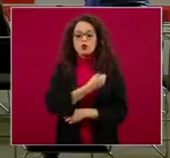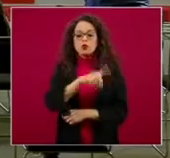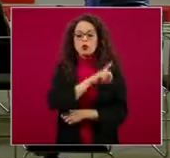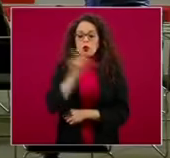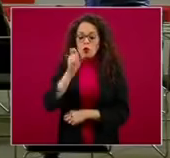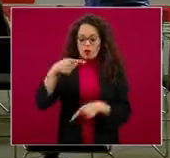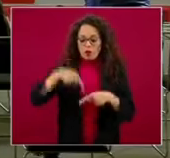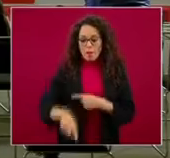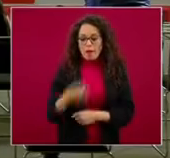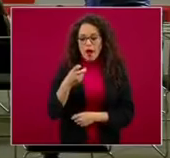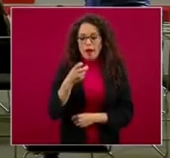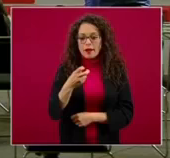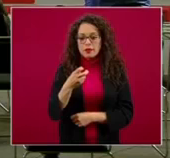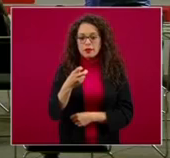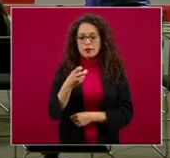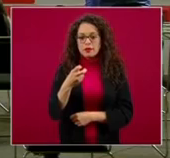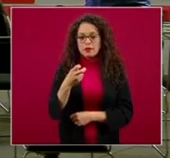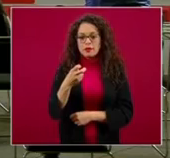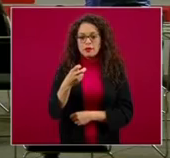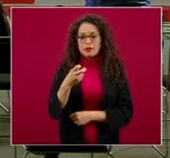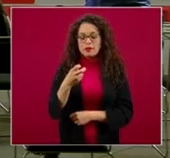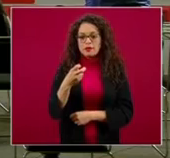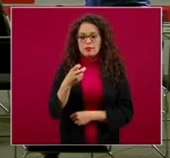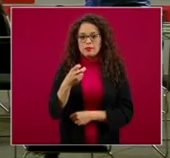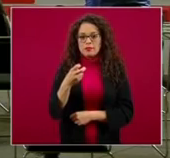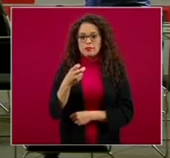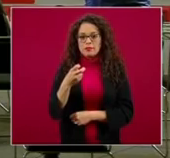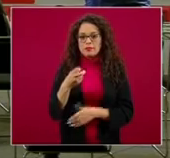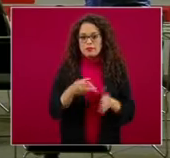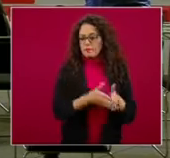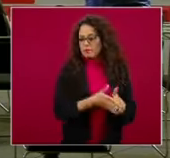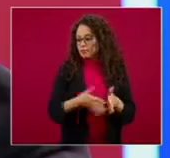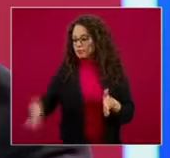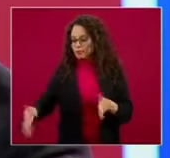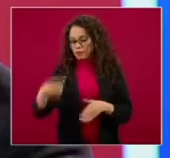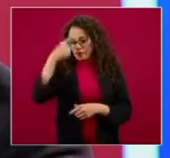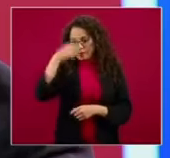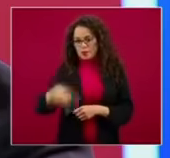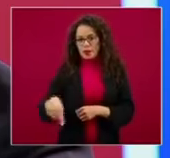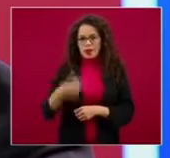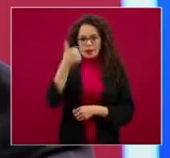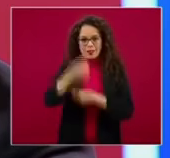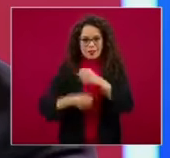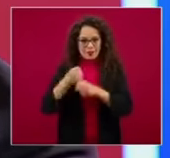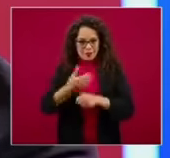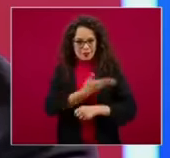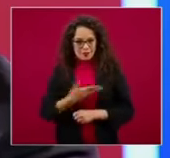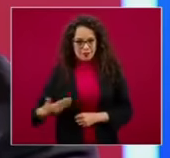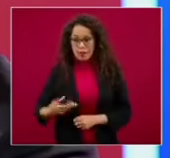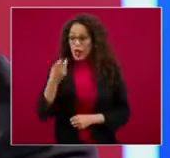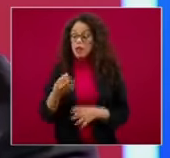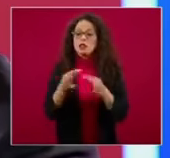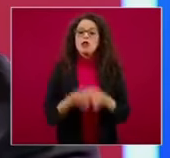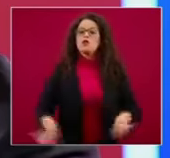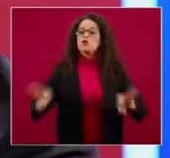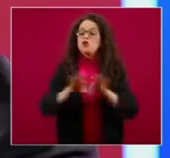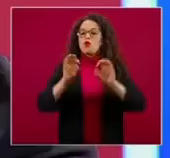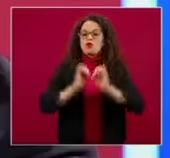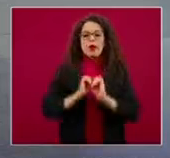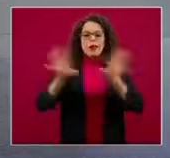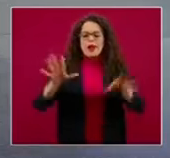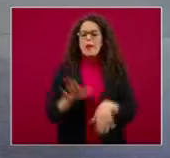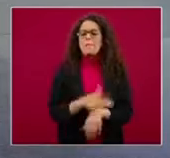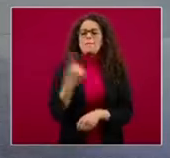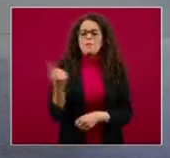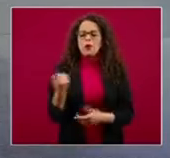sexenio. Es el punto de referencia. Y es sumamente importante tener claro esto porque nosotros